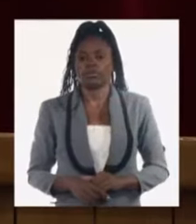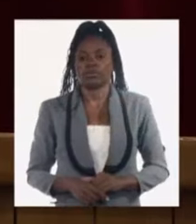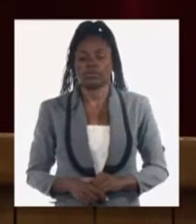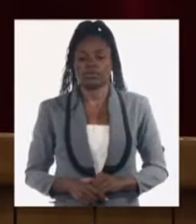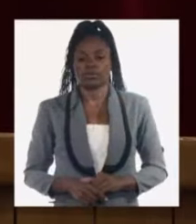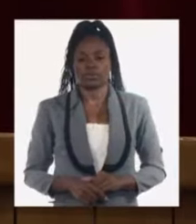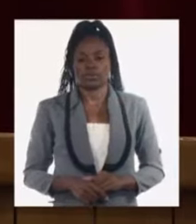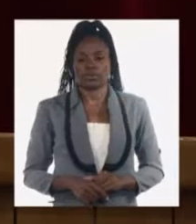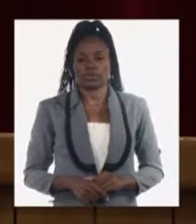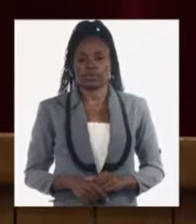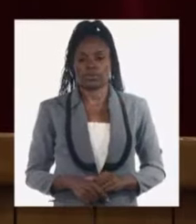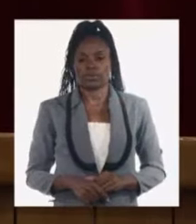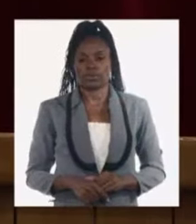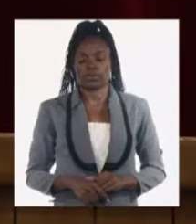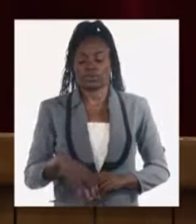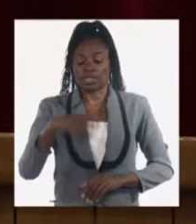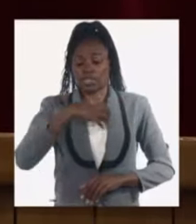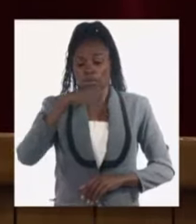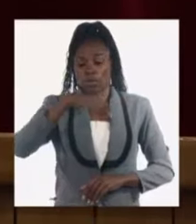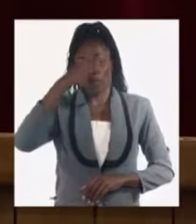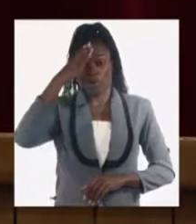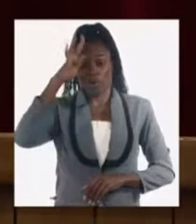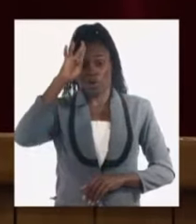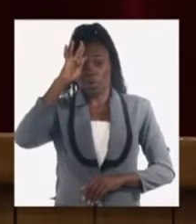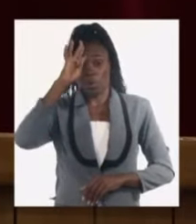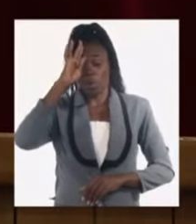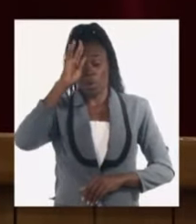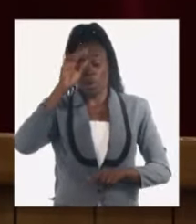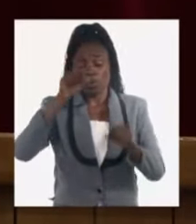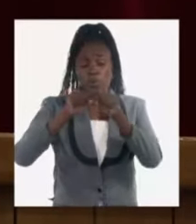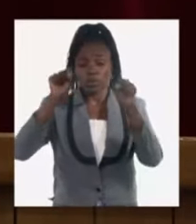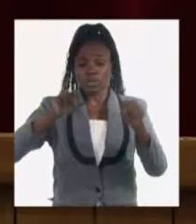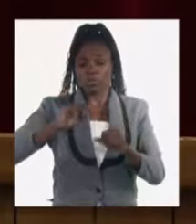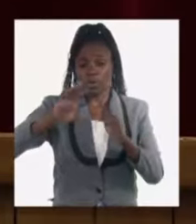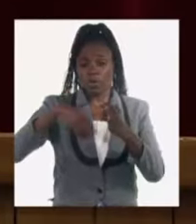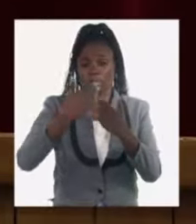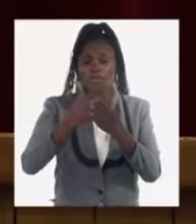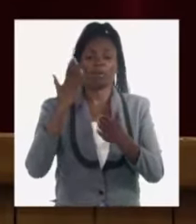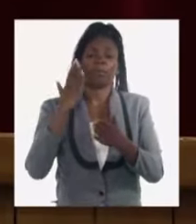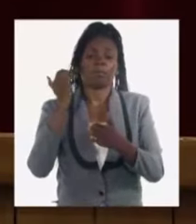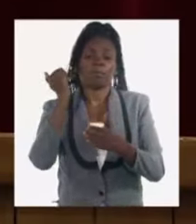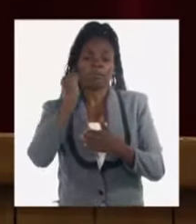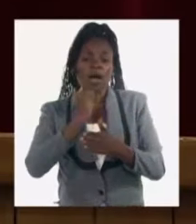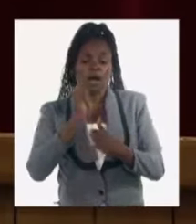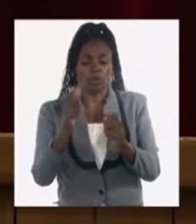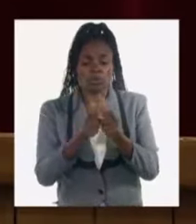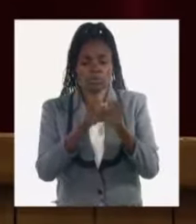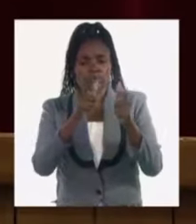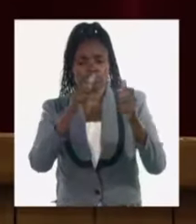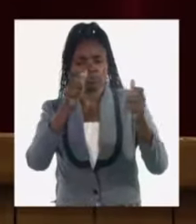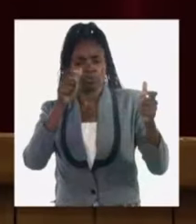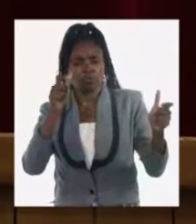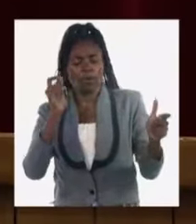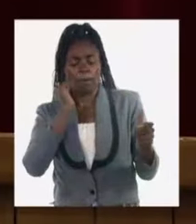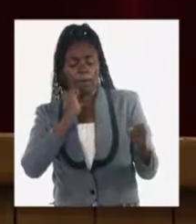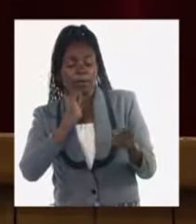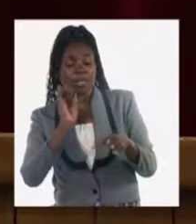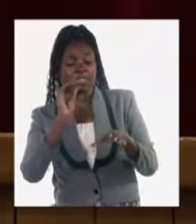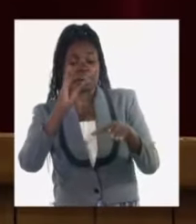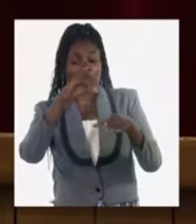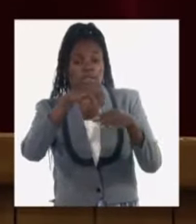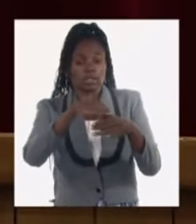o sea disponemos en el país de un sistema empresarial más diverso pero bueno evidentemente nos falta integración también